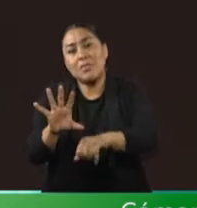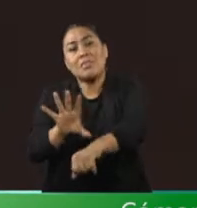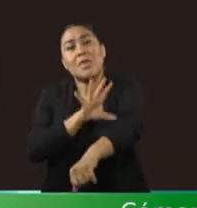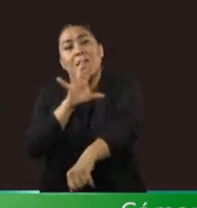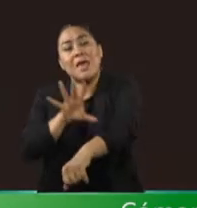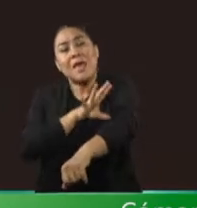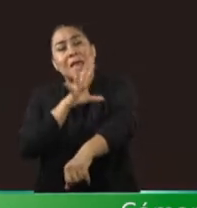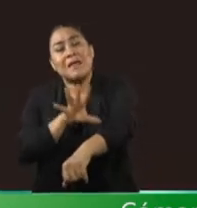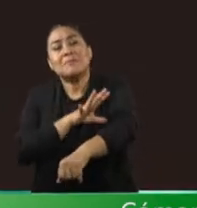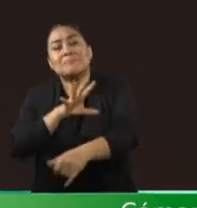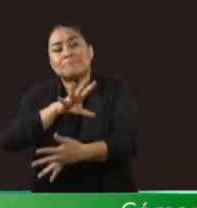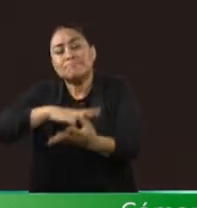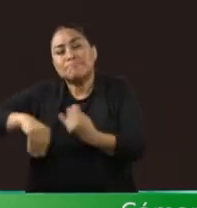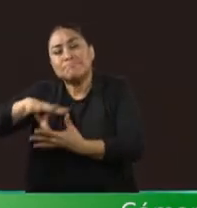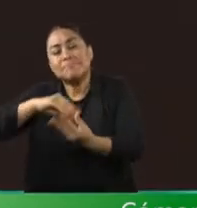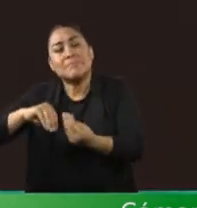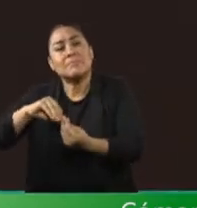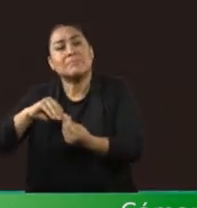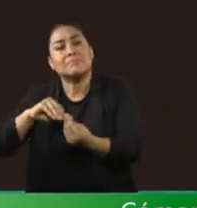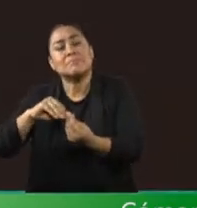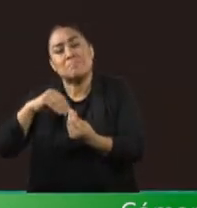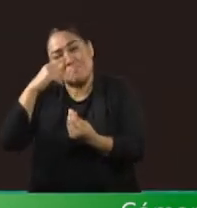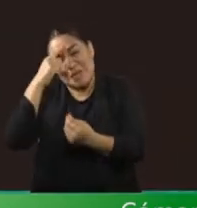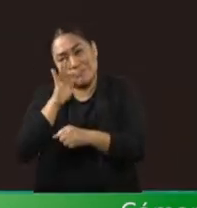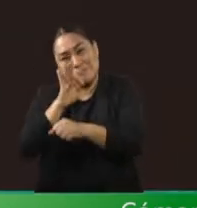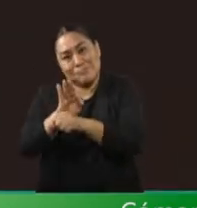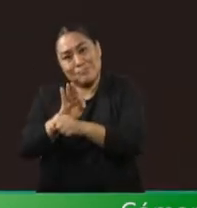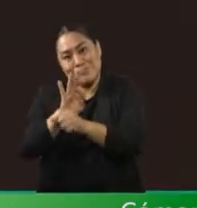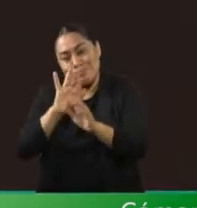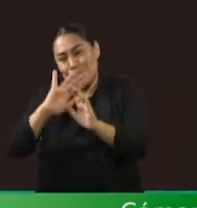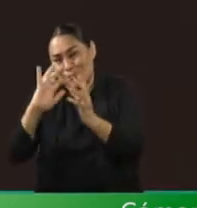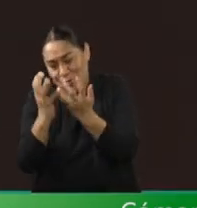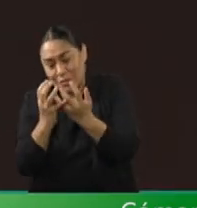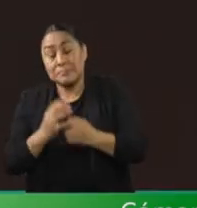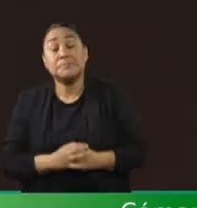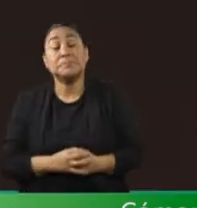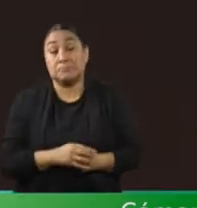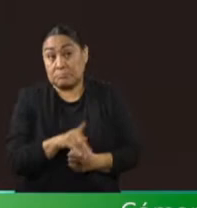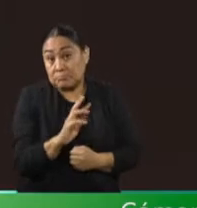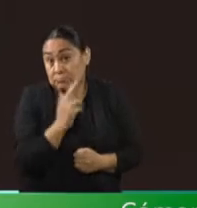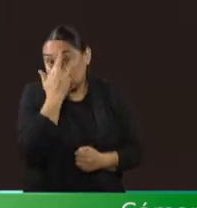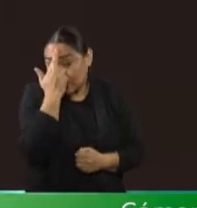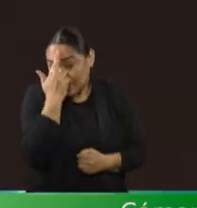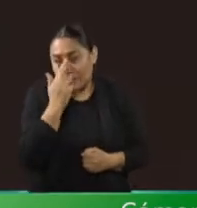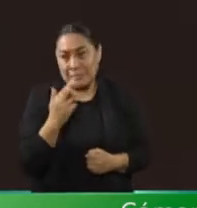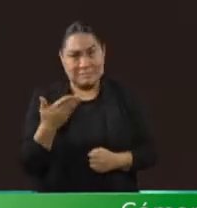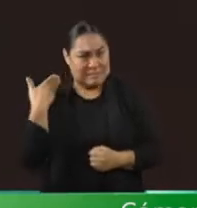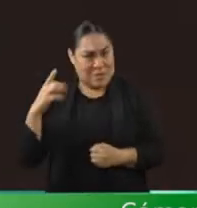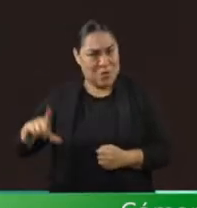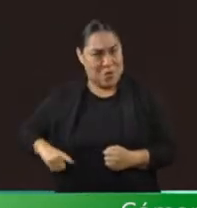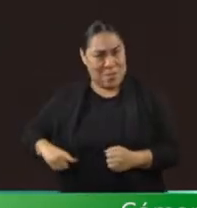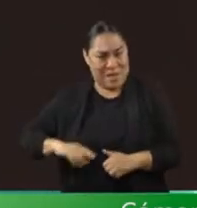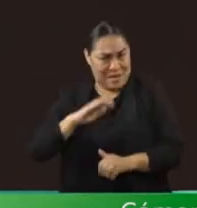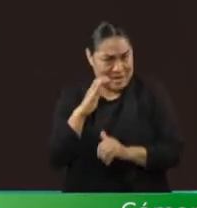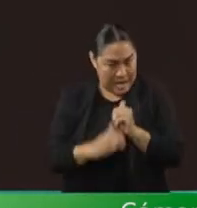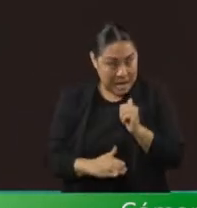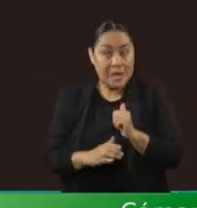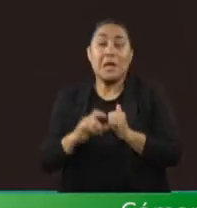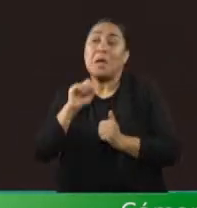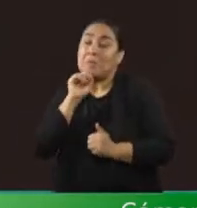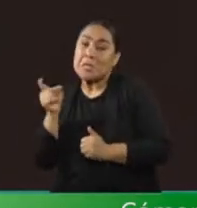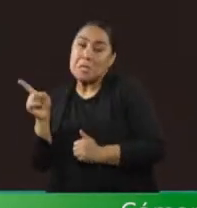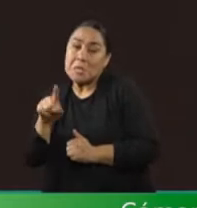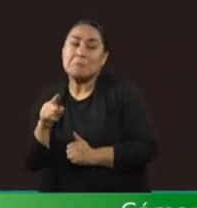y renovables. Hay que recordar que el gobierno que acaba de concluir en complicidad